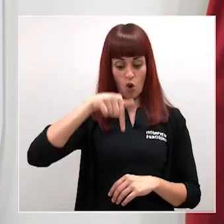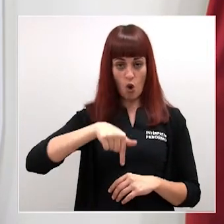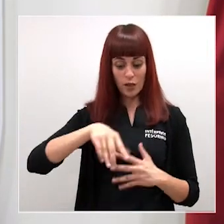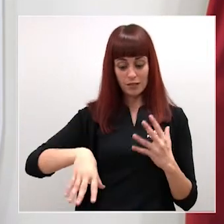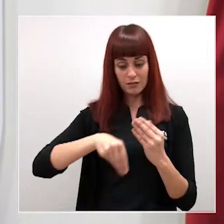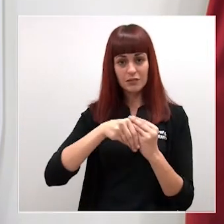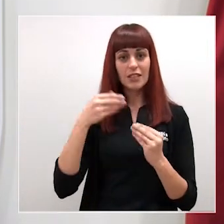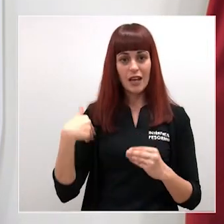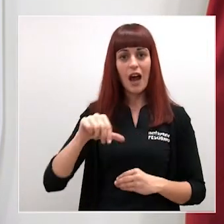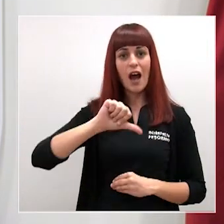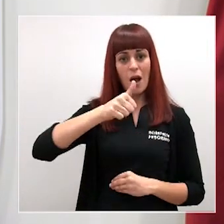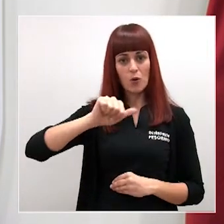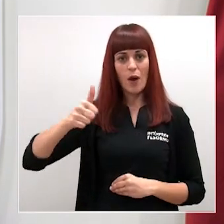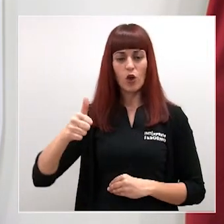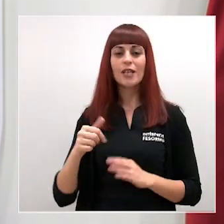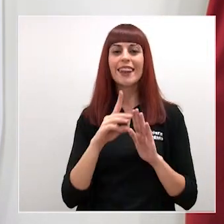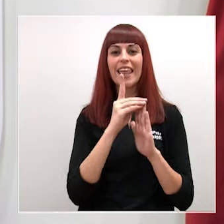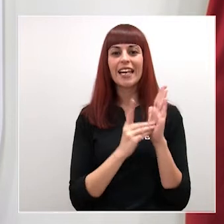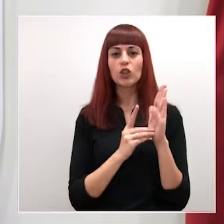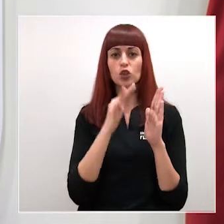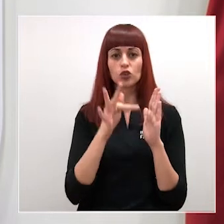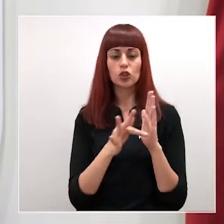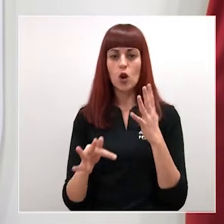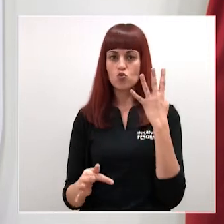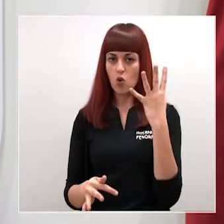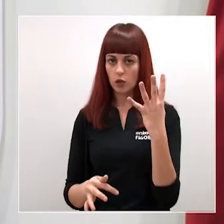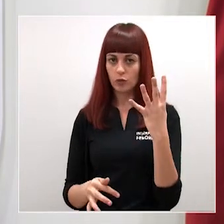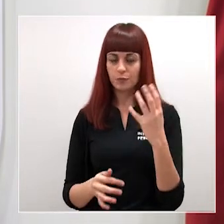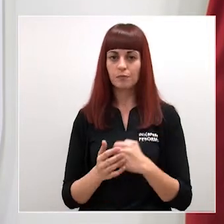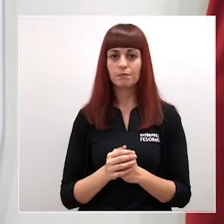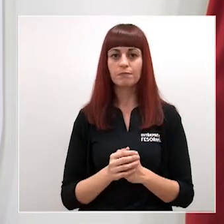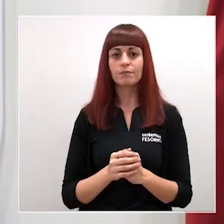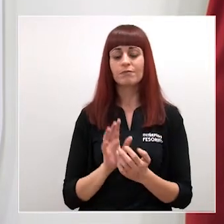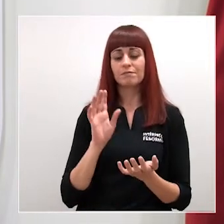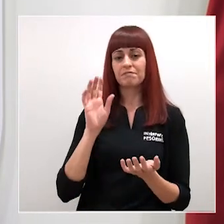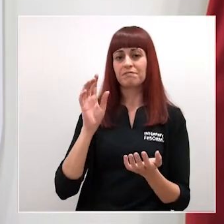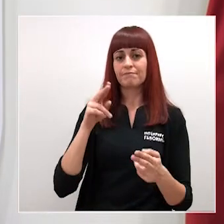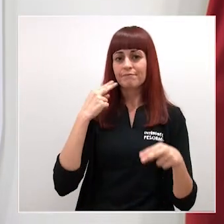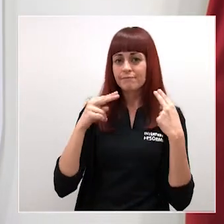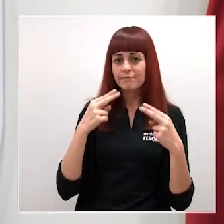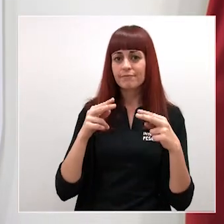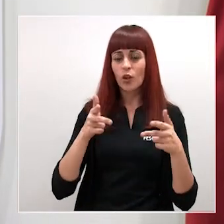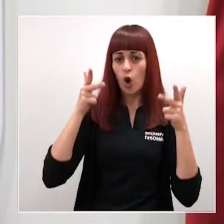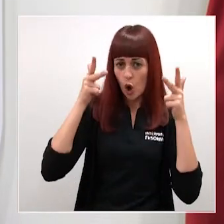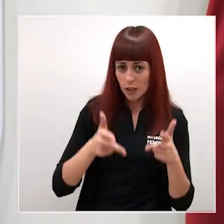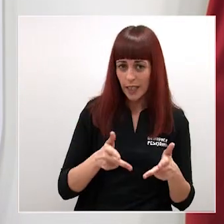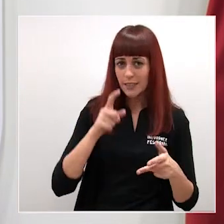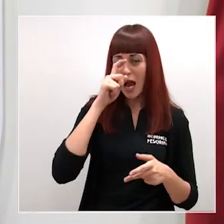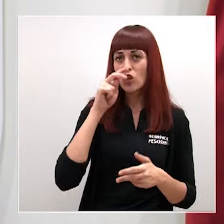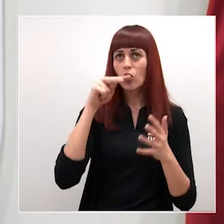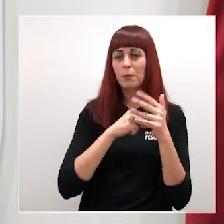aprobados otros cuatro decretos. El de establecimientos hoteleros en el año 2018, en abril,